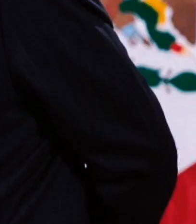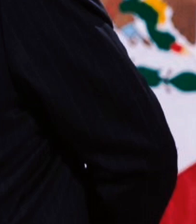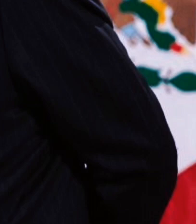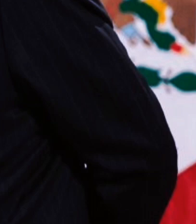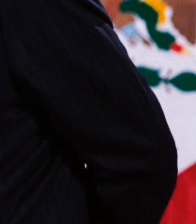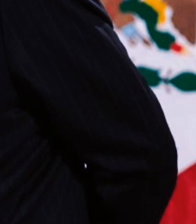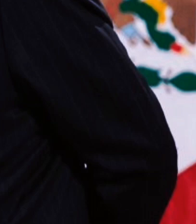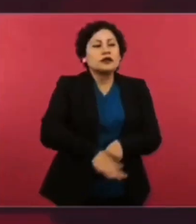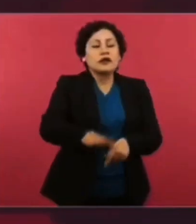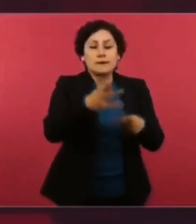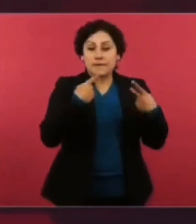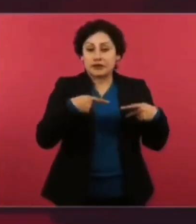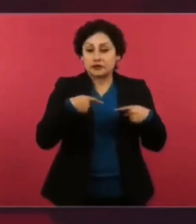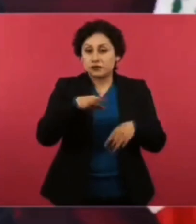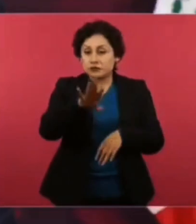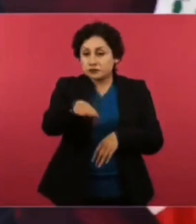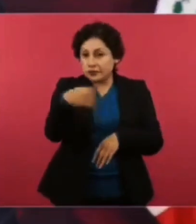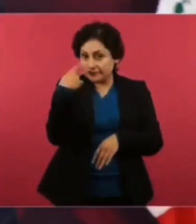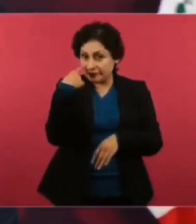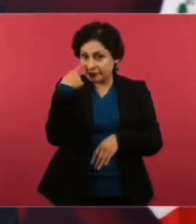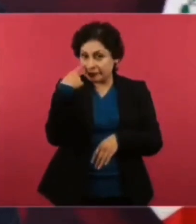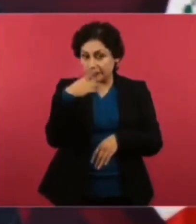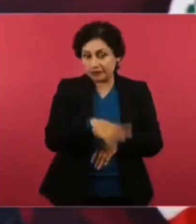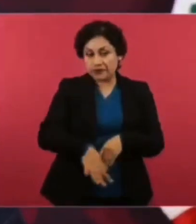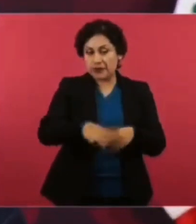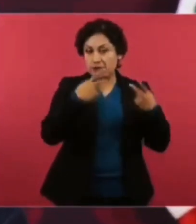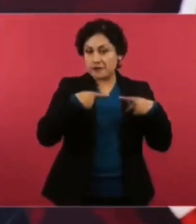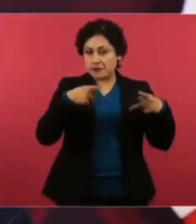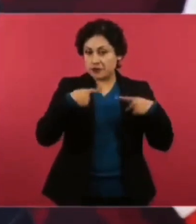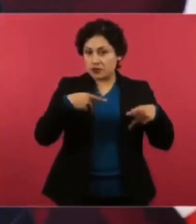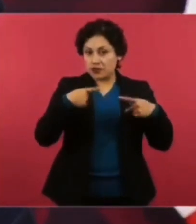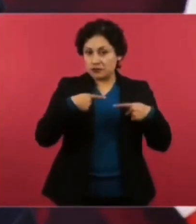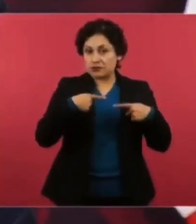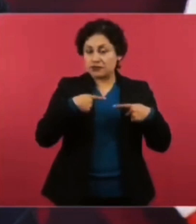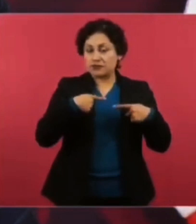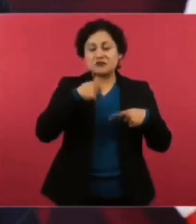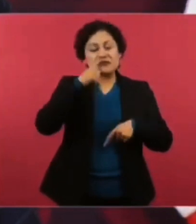reconoce, siempre apoya y